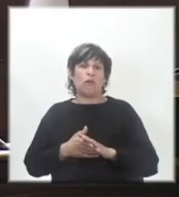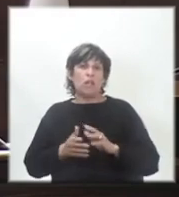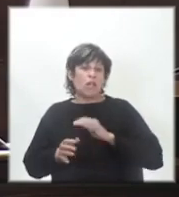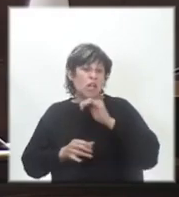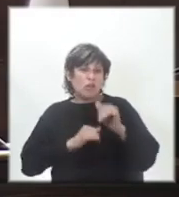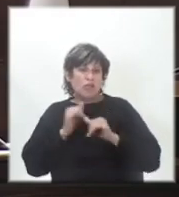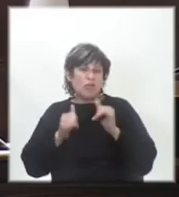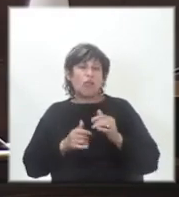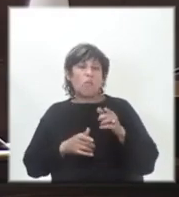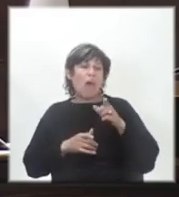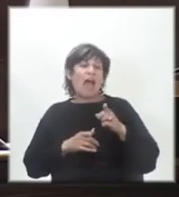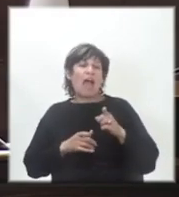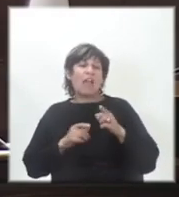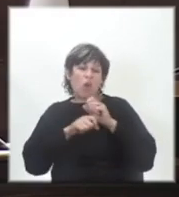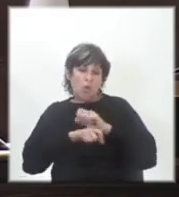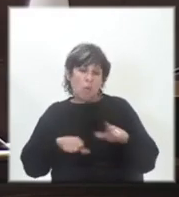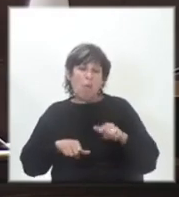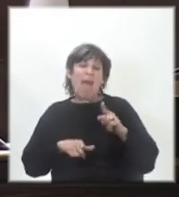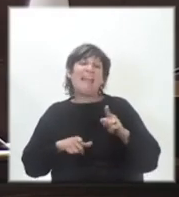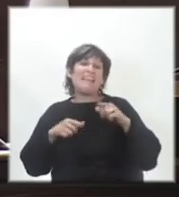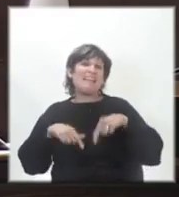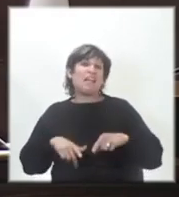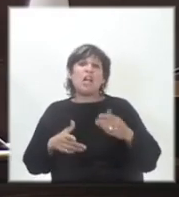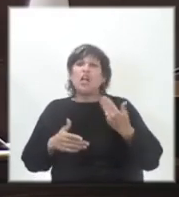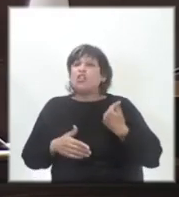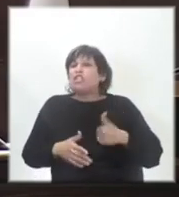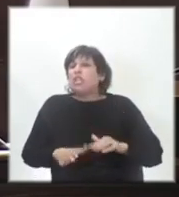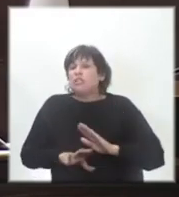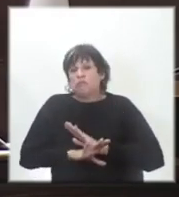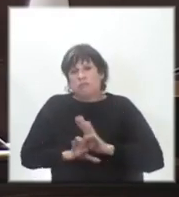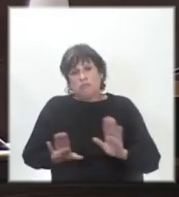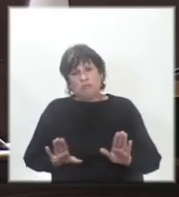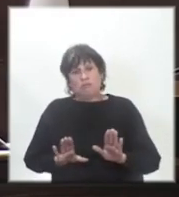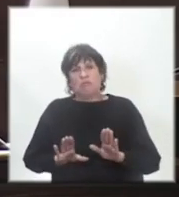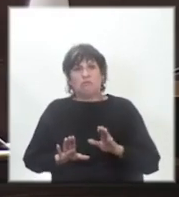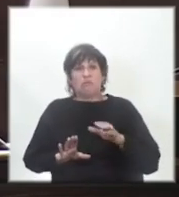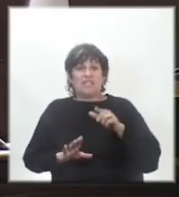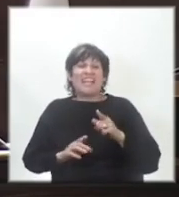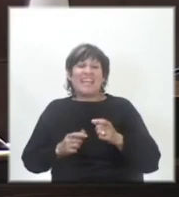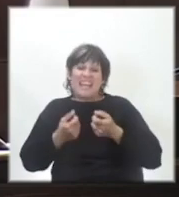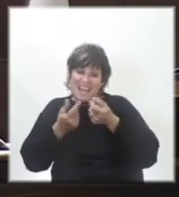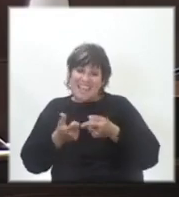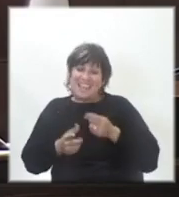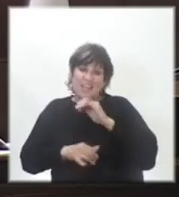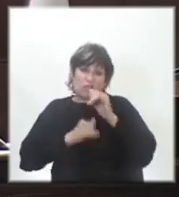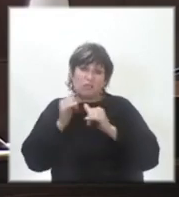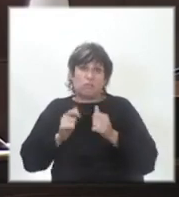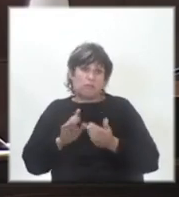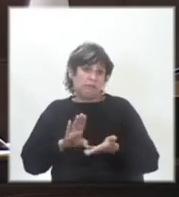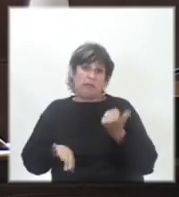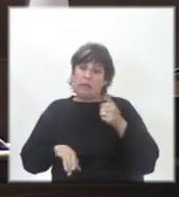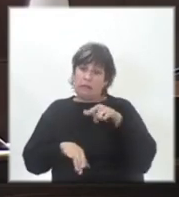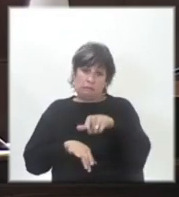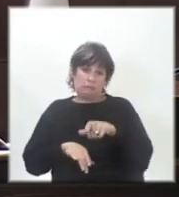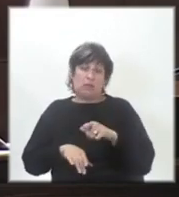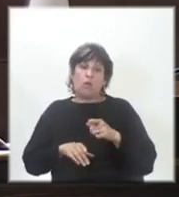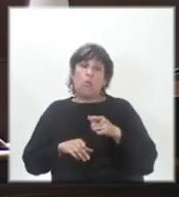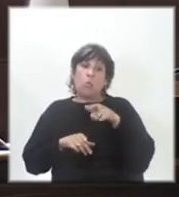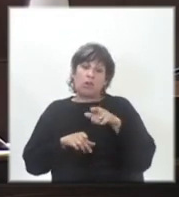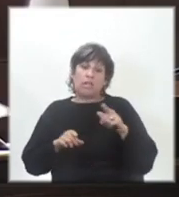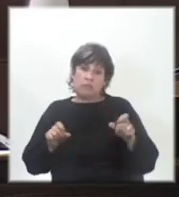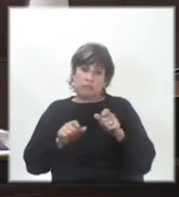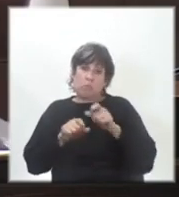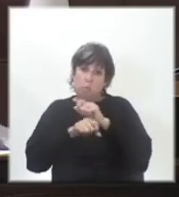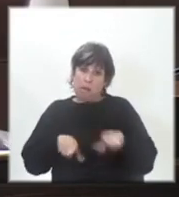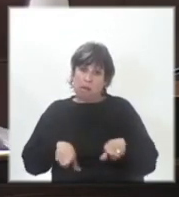mal al ministro, y yo lo siento en el alma, ministro. De verdad, quienes le dieron los informes, sáquelos, porque lo perjudicaron.